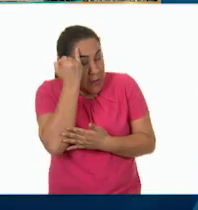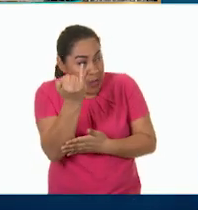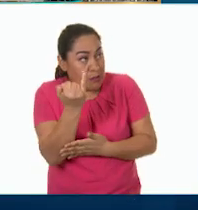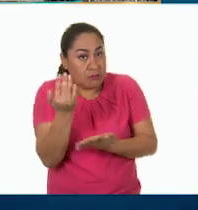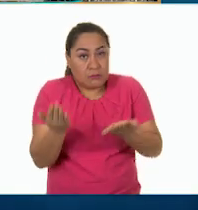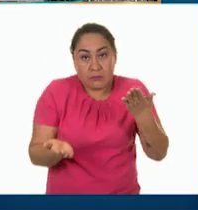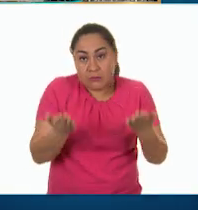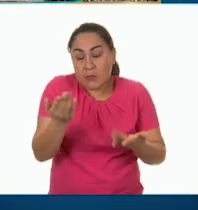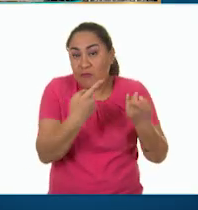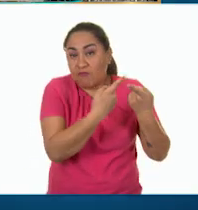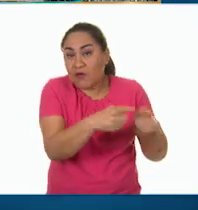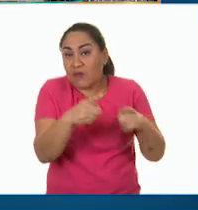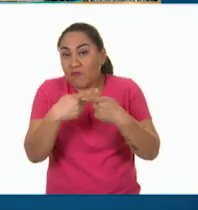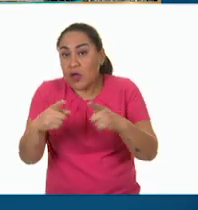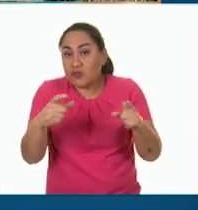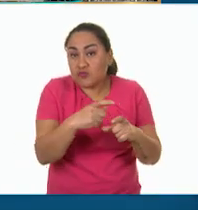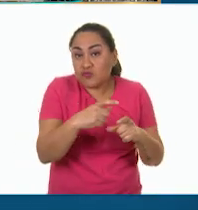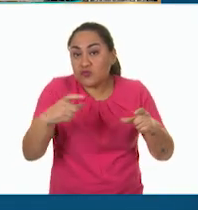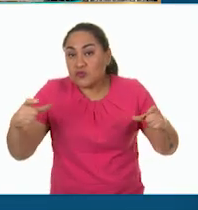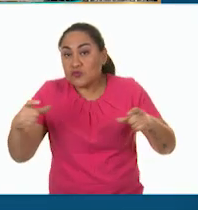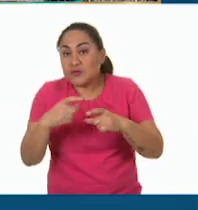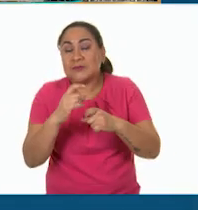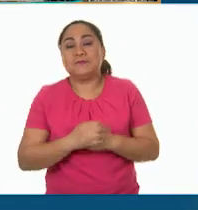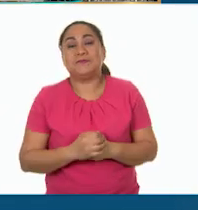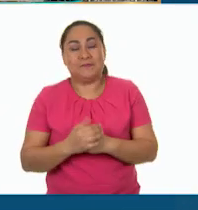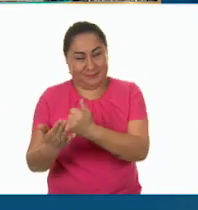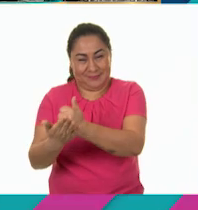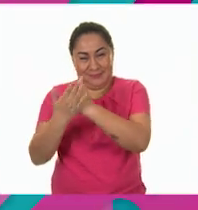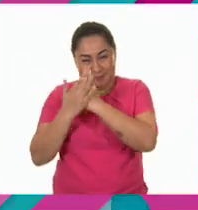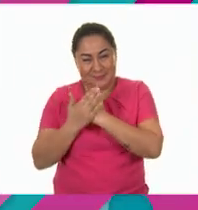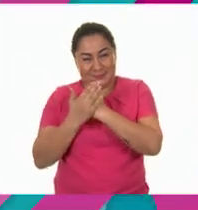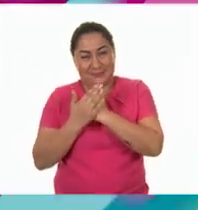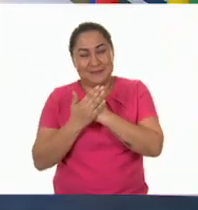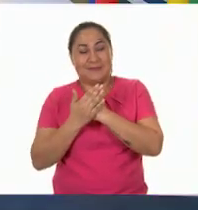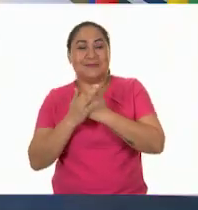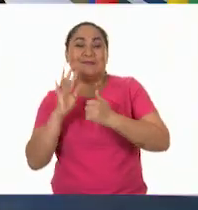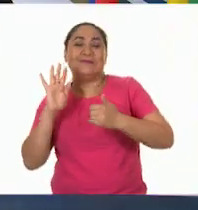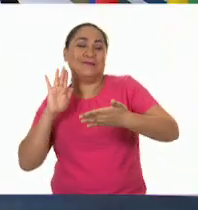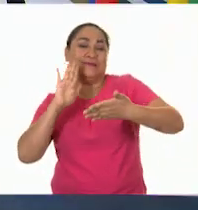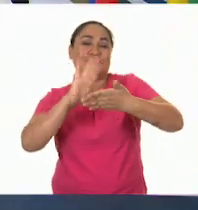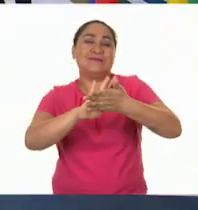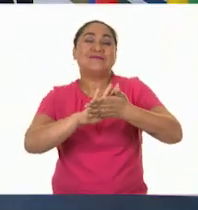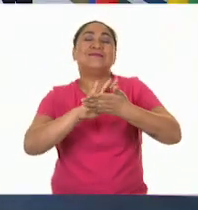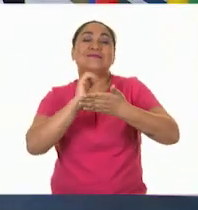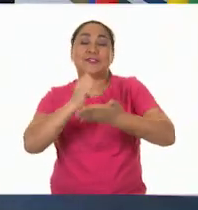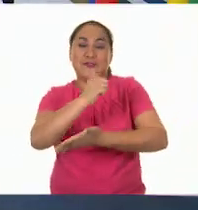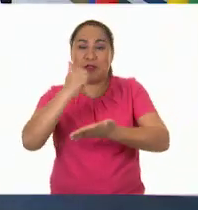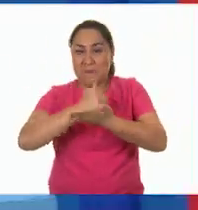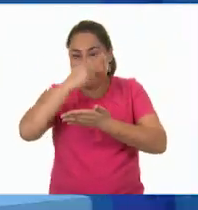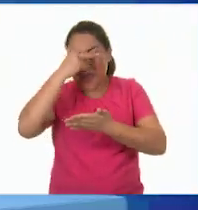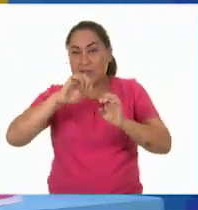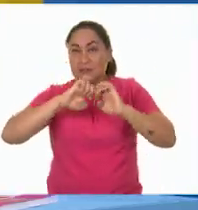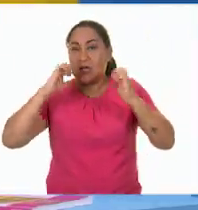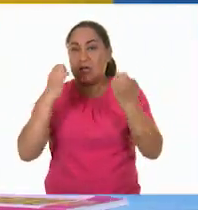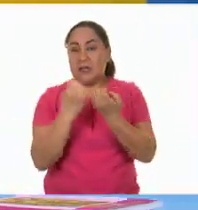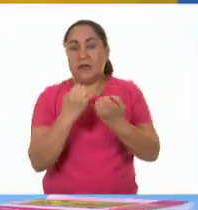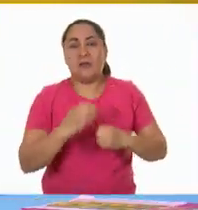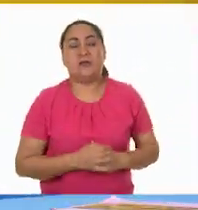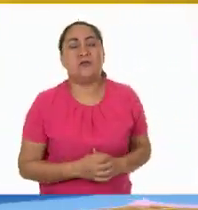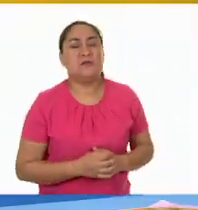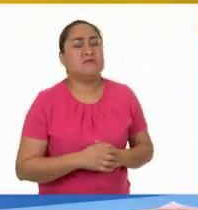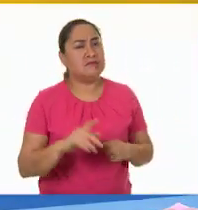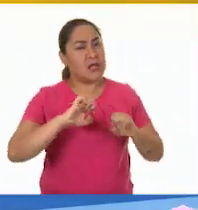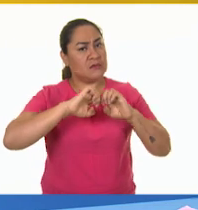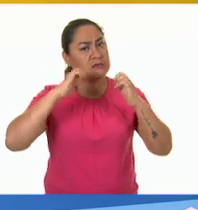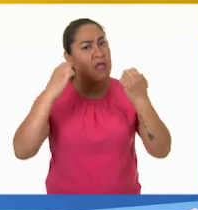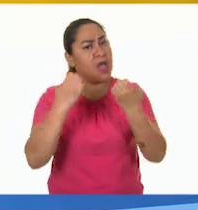diferencia, Jenny. ¿Me ayudas a pegar este estadio en la Ciudad de México? Claro que sí, maestra. Ay, Jenny, es un estadio muy